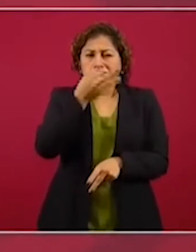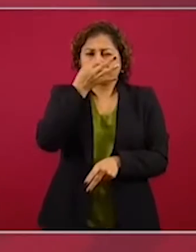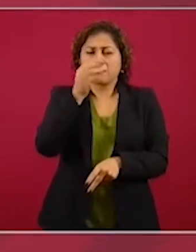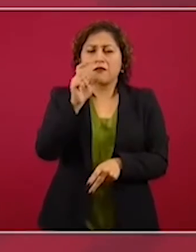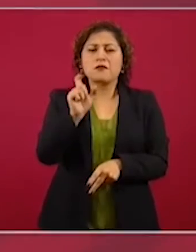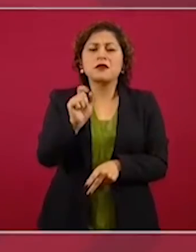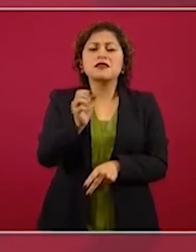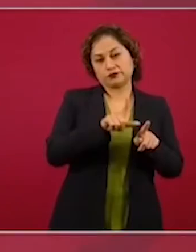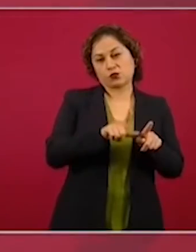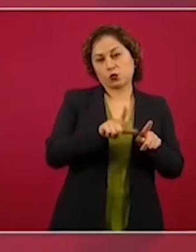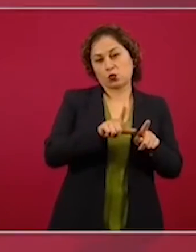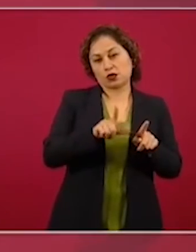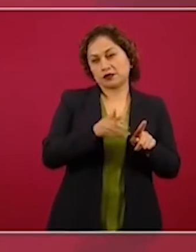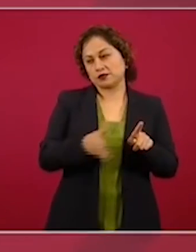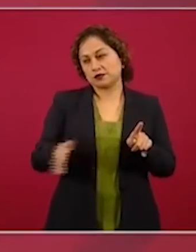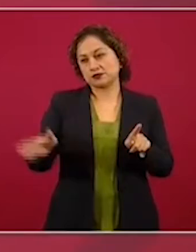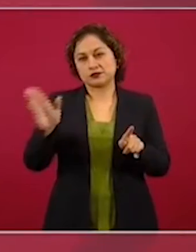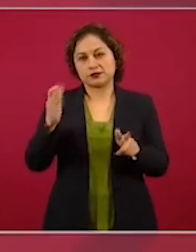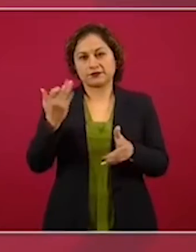hora.